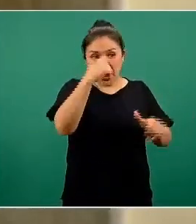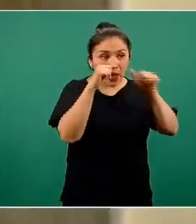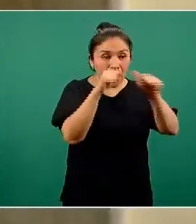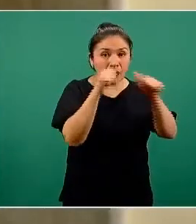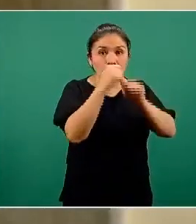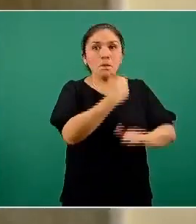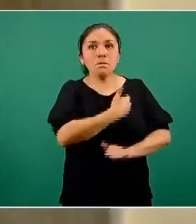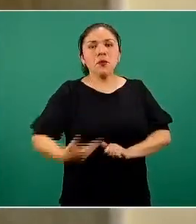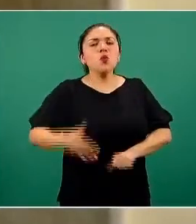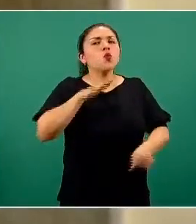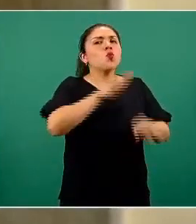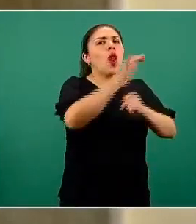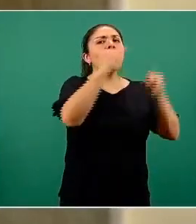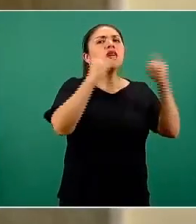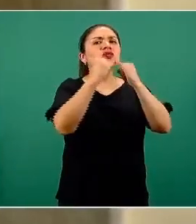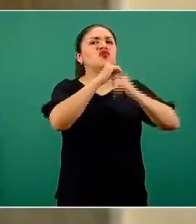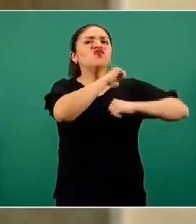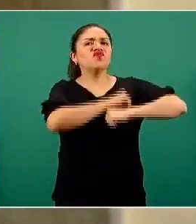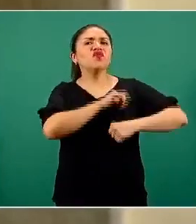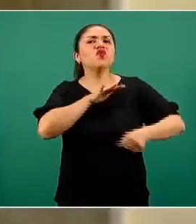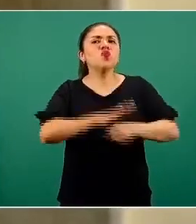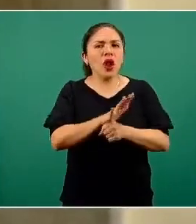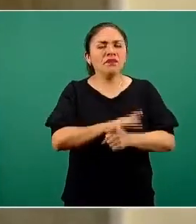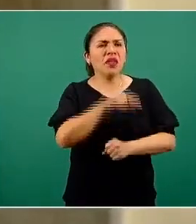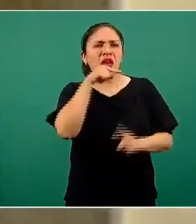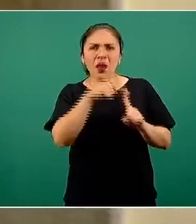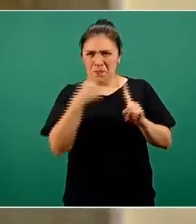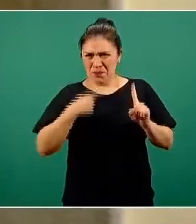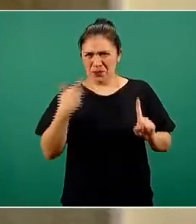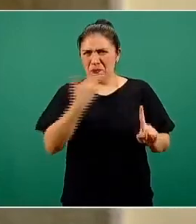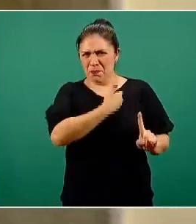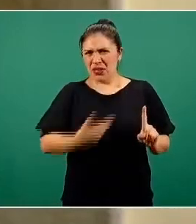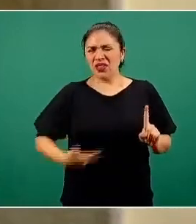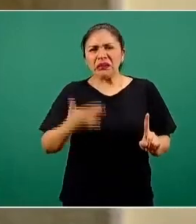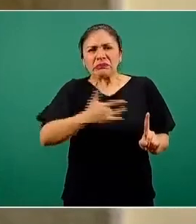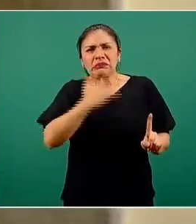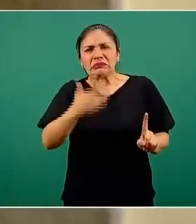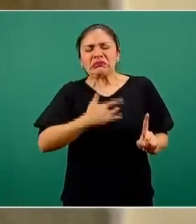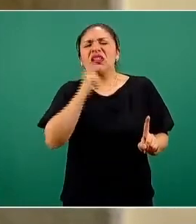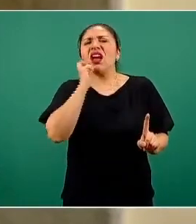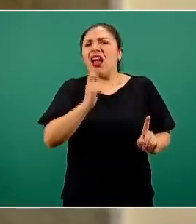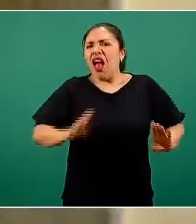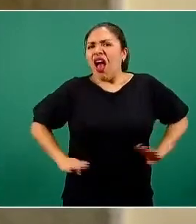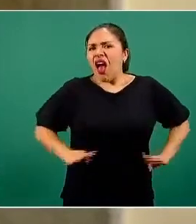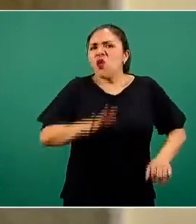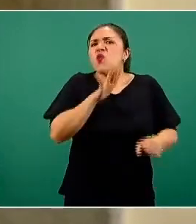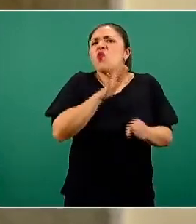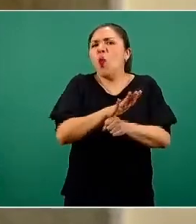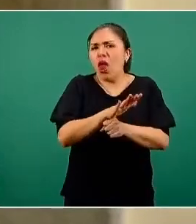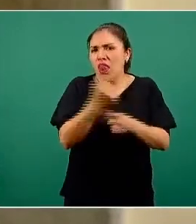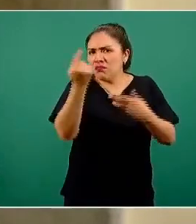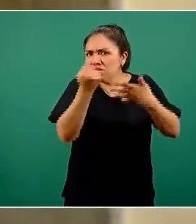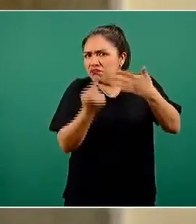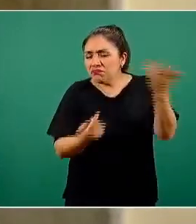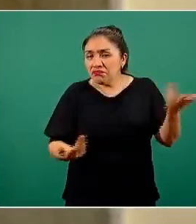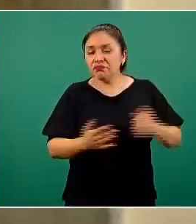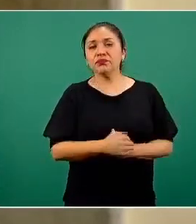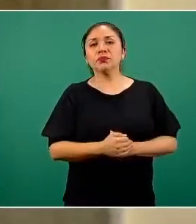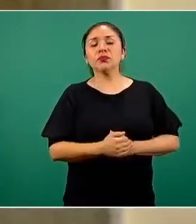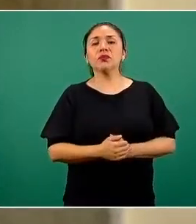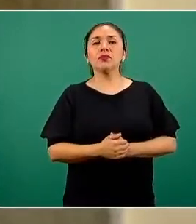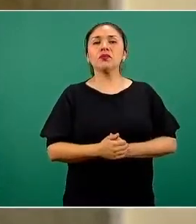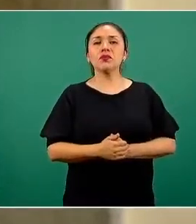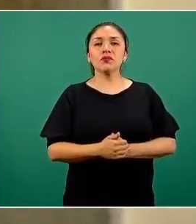presidente y de qué instituciones, cuáles son los síntomas que ha manifestado hasta ahorita el presidente. Y